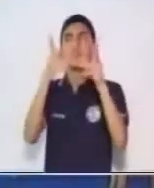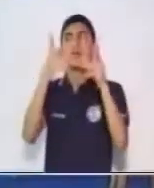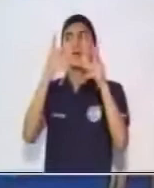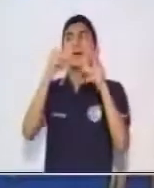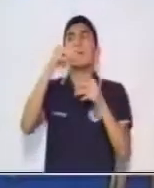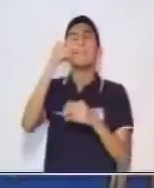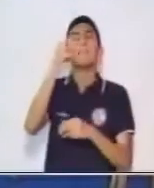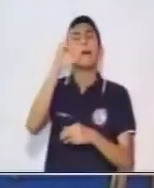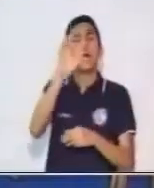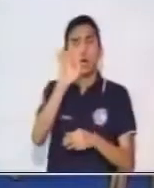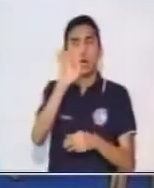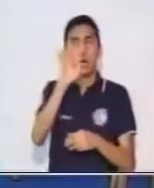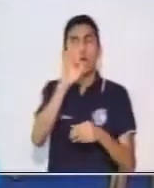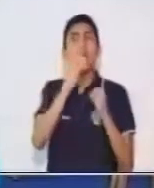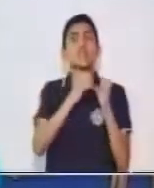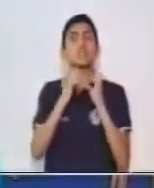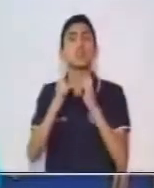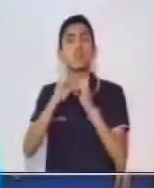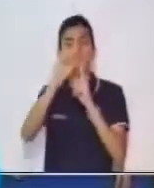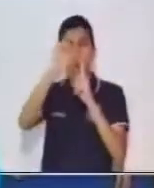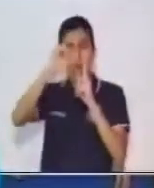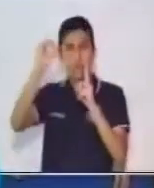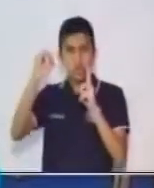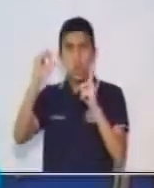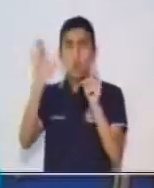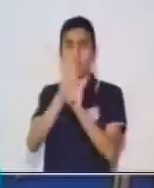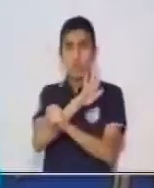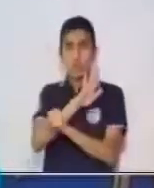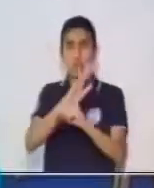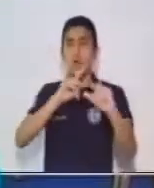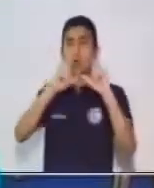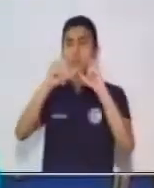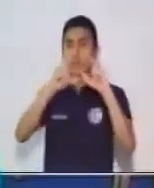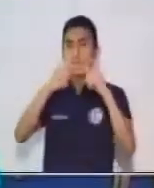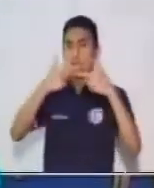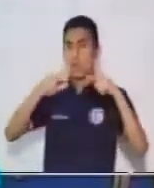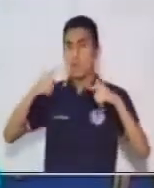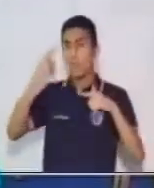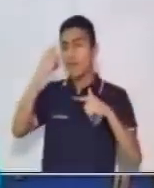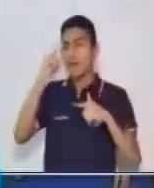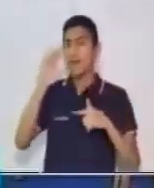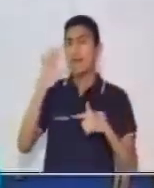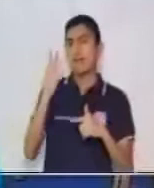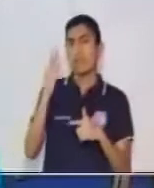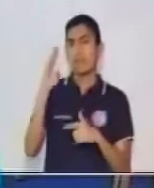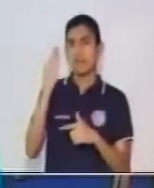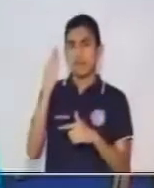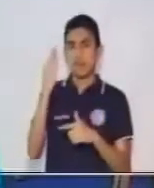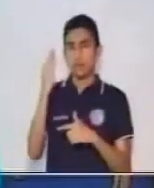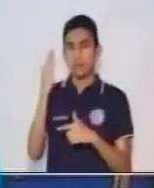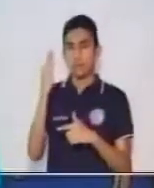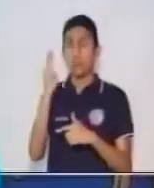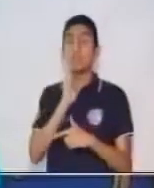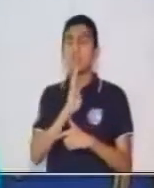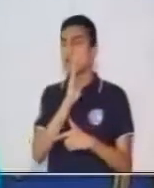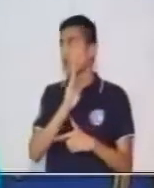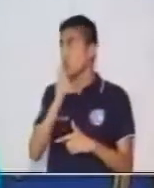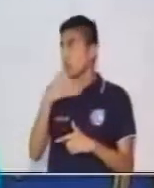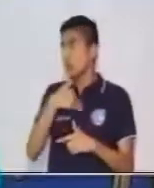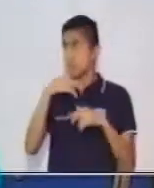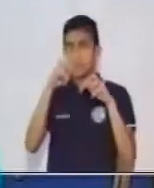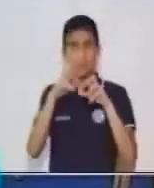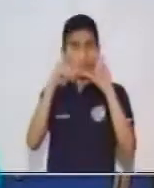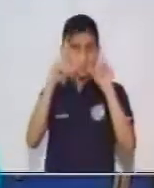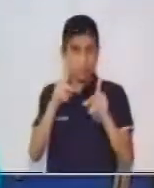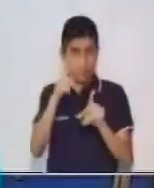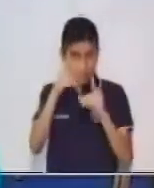macroestructura de la oración compuesta del área de Comunicación y Lenguaje para Quinto Bachillerato. Si en casa hay alguna persona